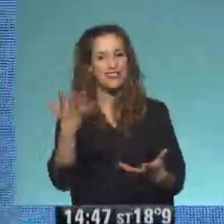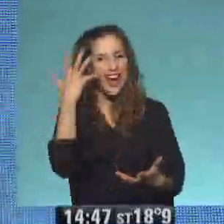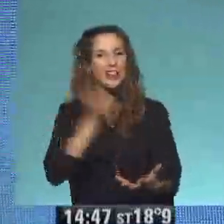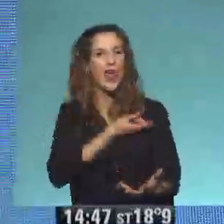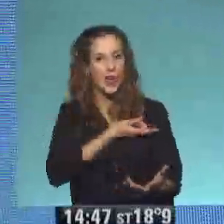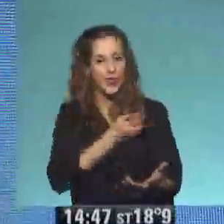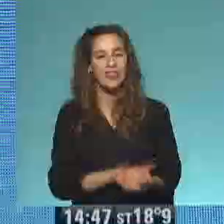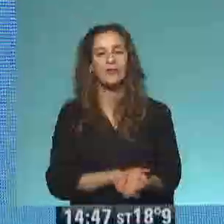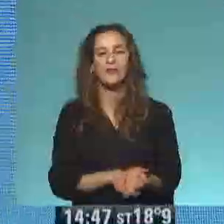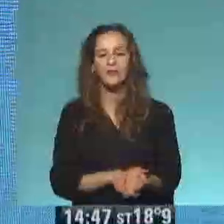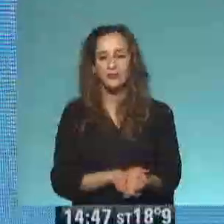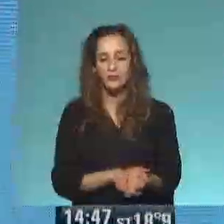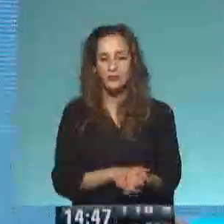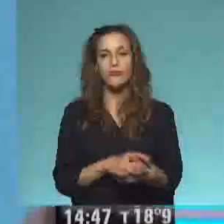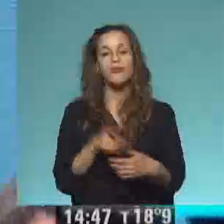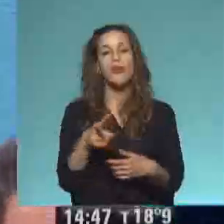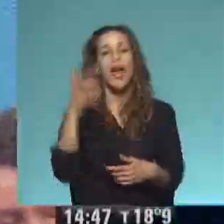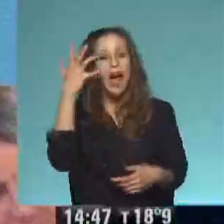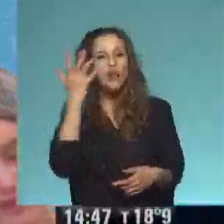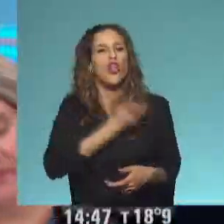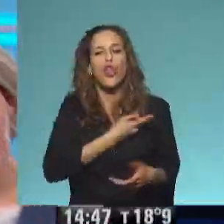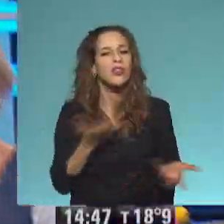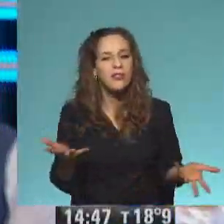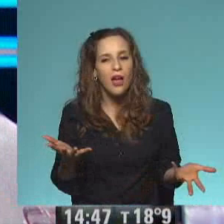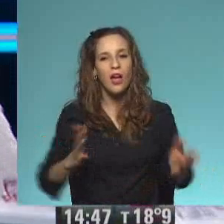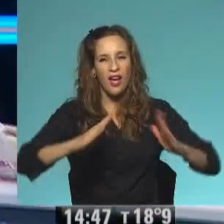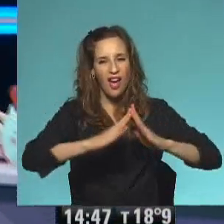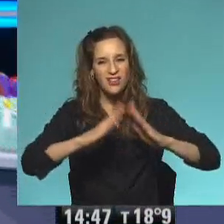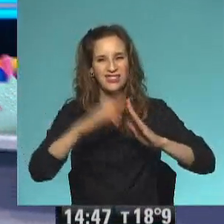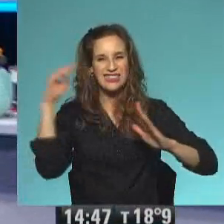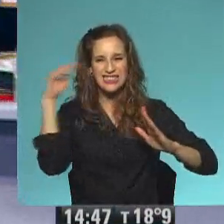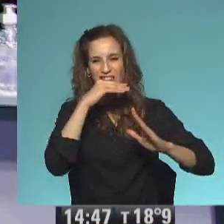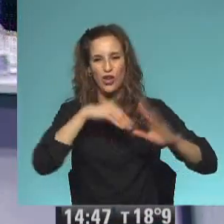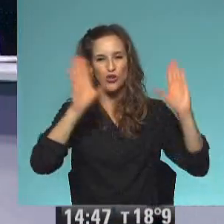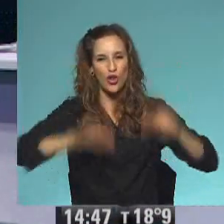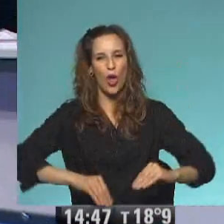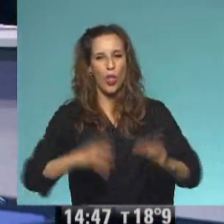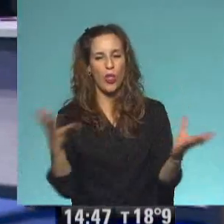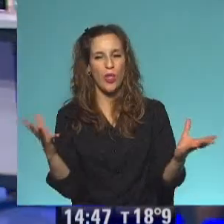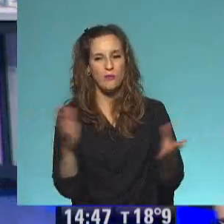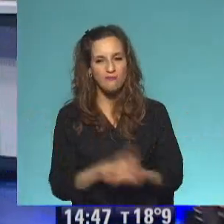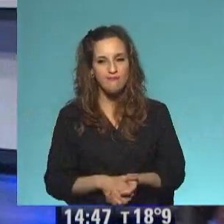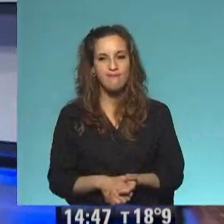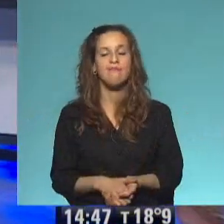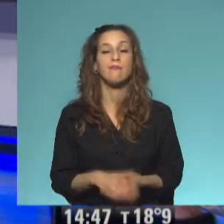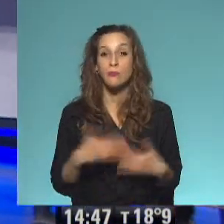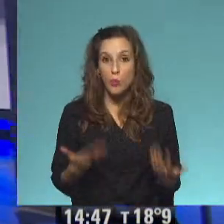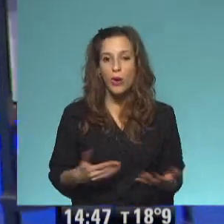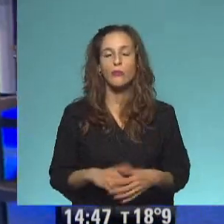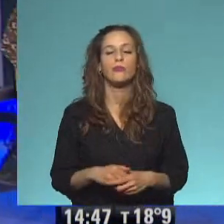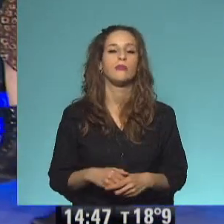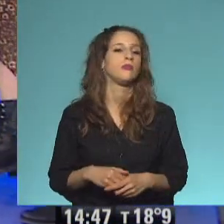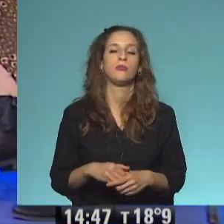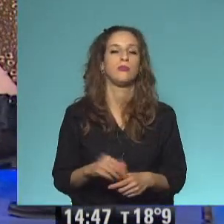educando. ¿Dónde está Wilbur? Ay, qué negra es esa casa. Bueno, entonces se cayó Winnie y se